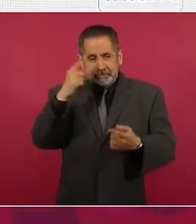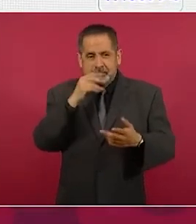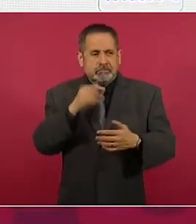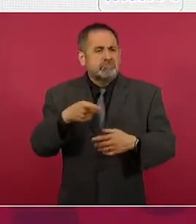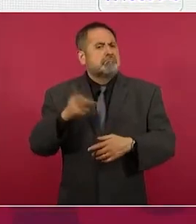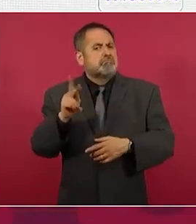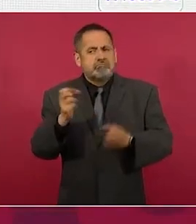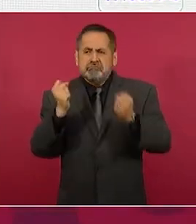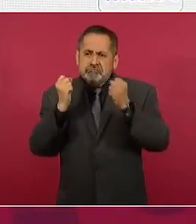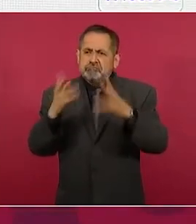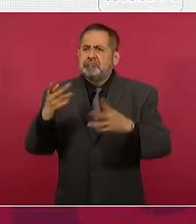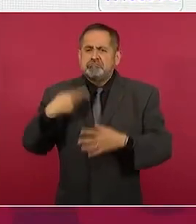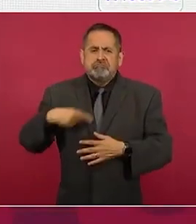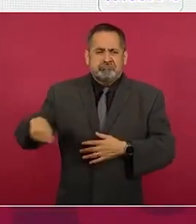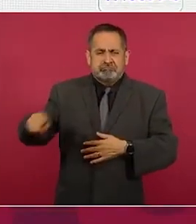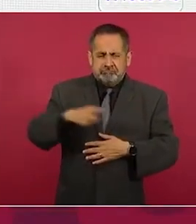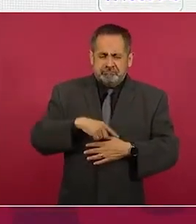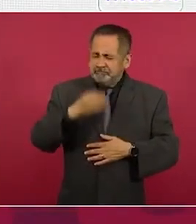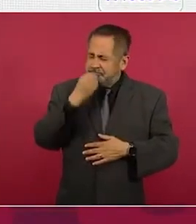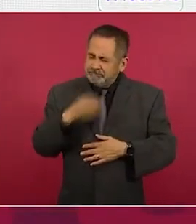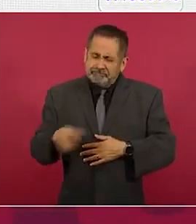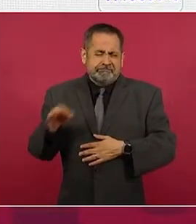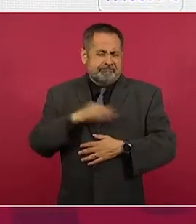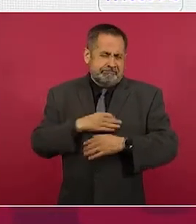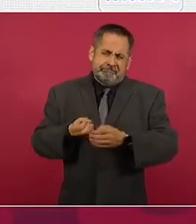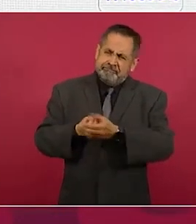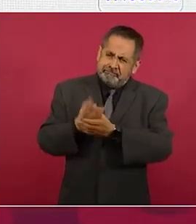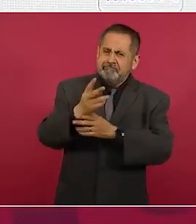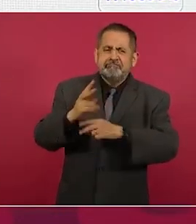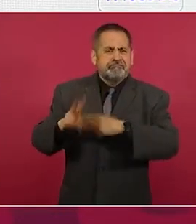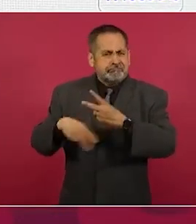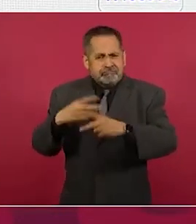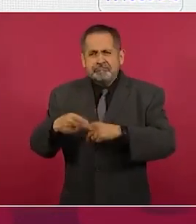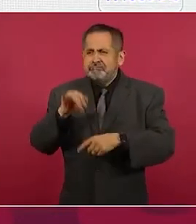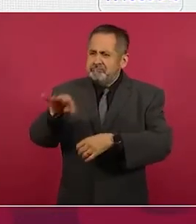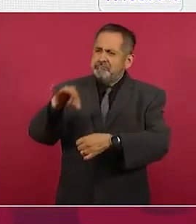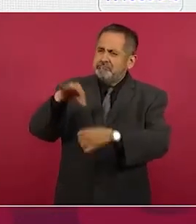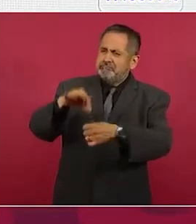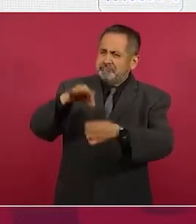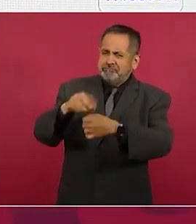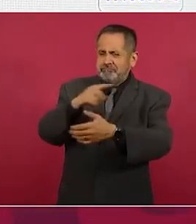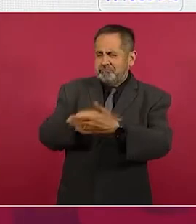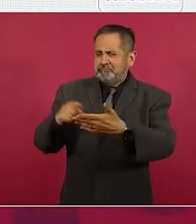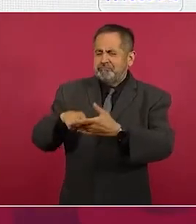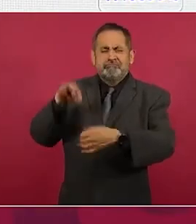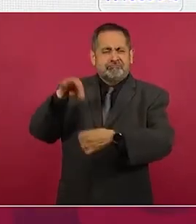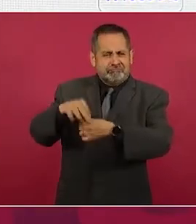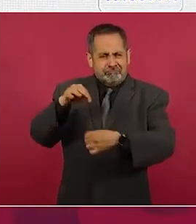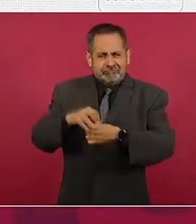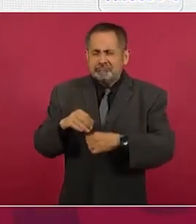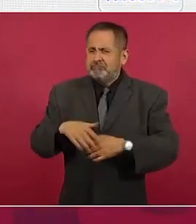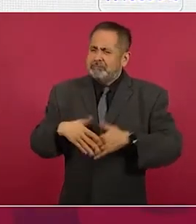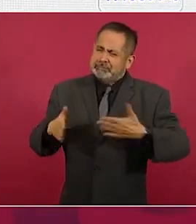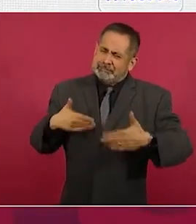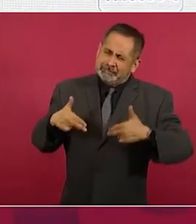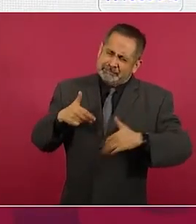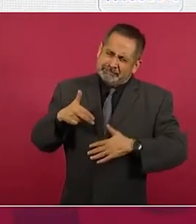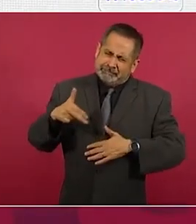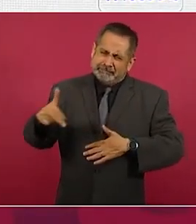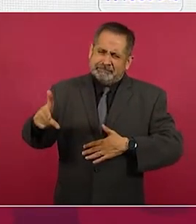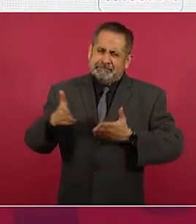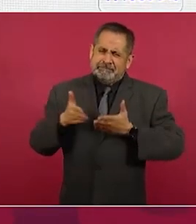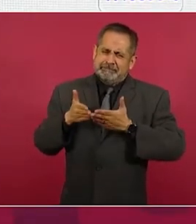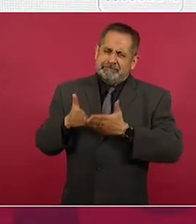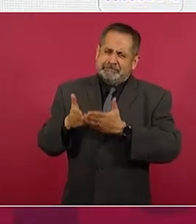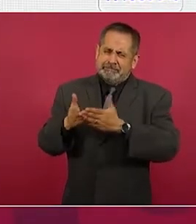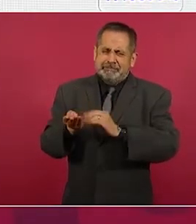a pie, en cayucos, en